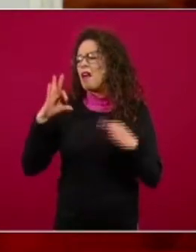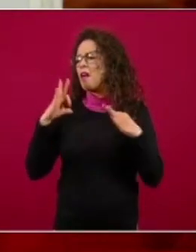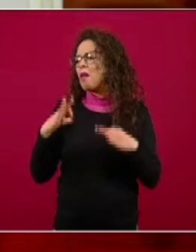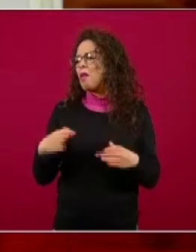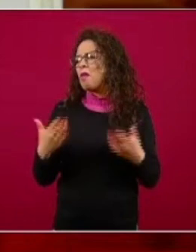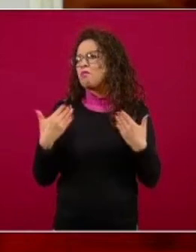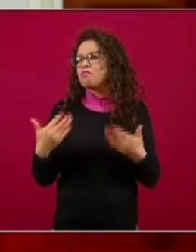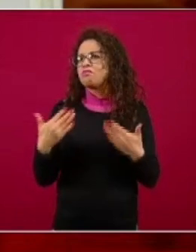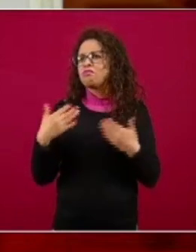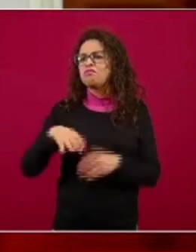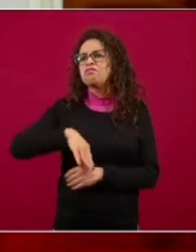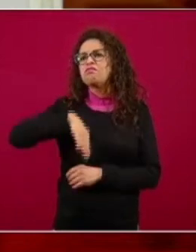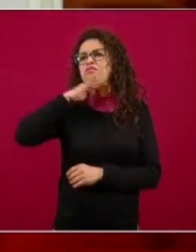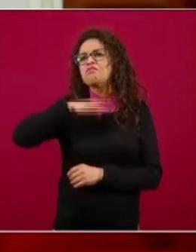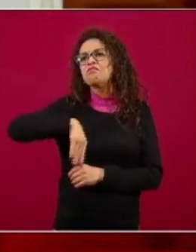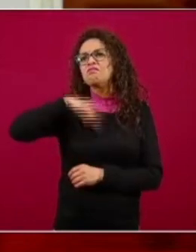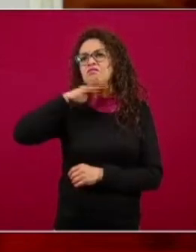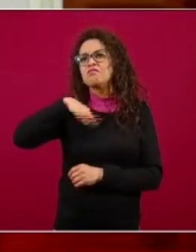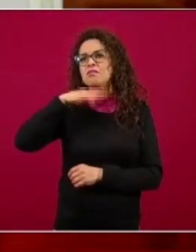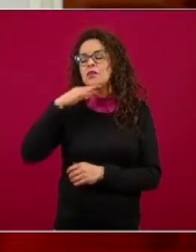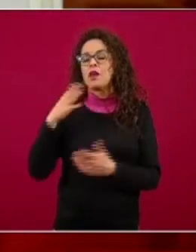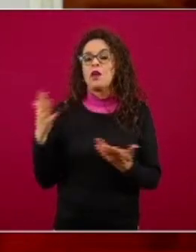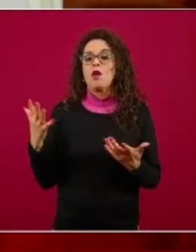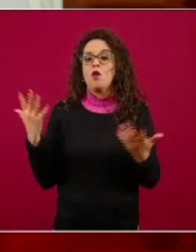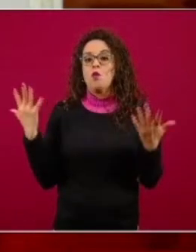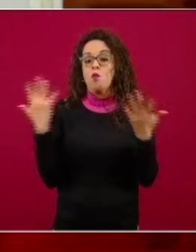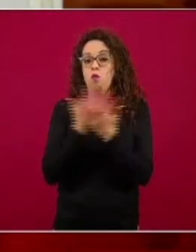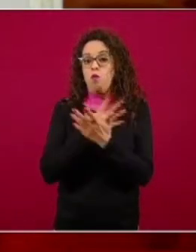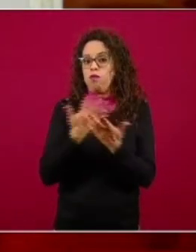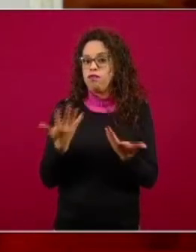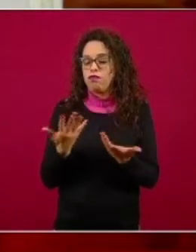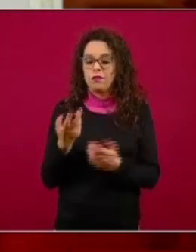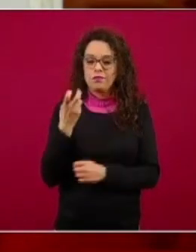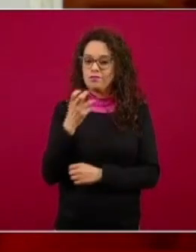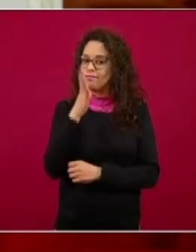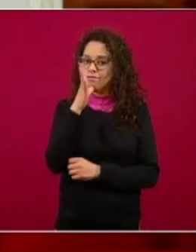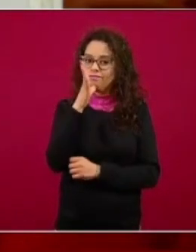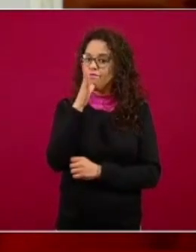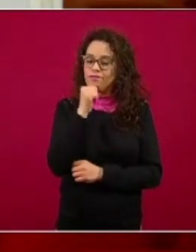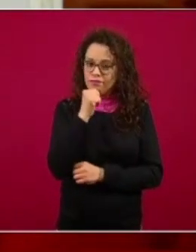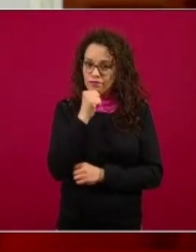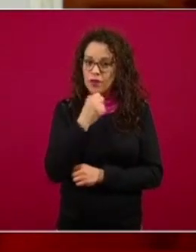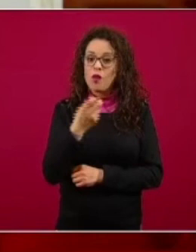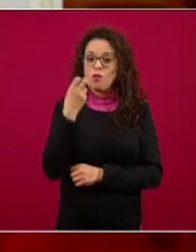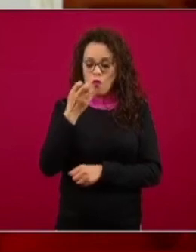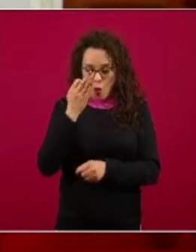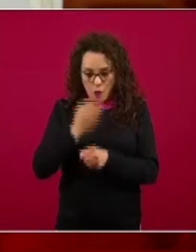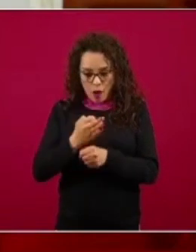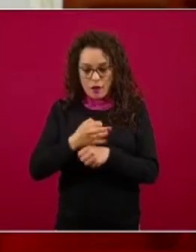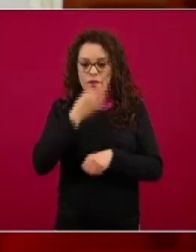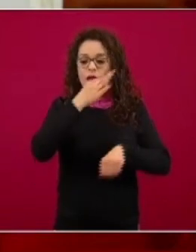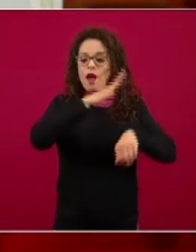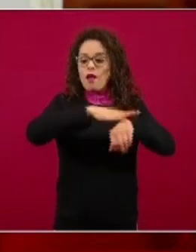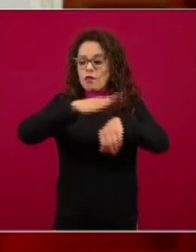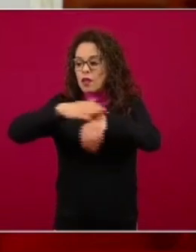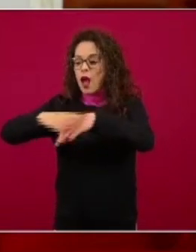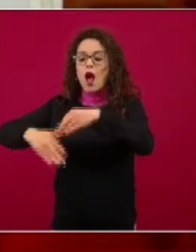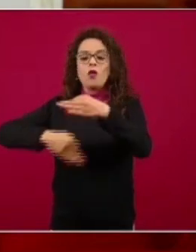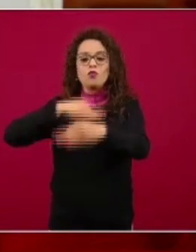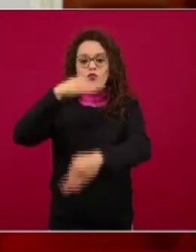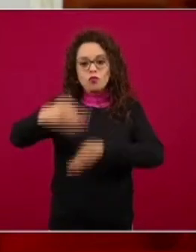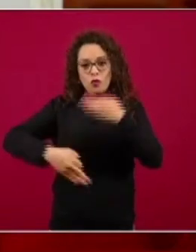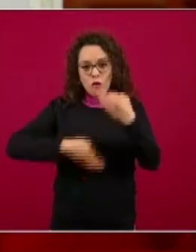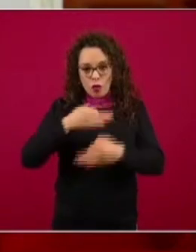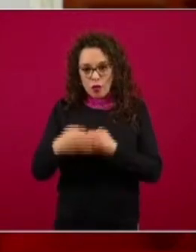nos podemos cansar y es una invitación a todos ustedes al público en general a que redoblemos